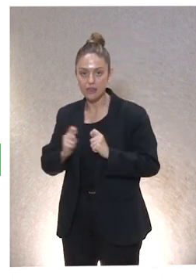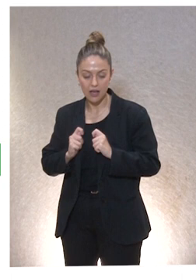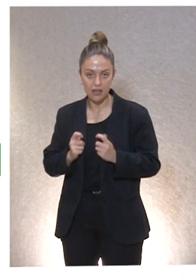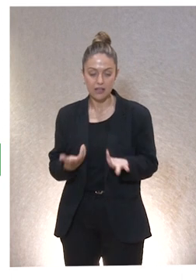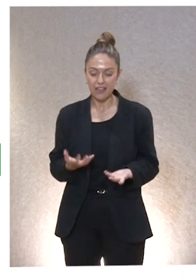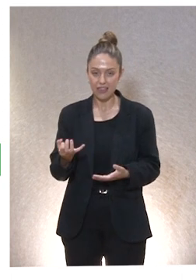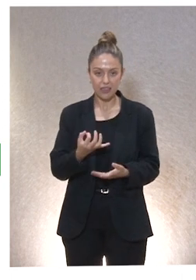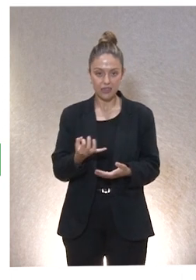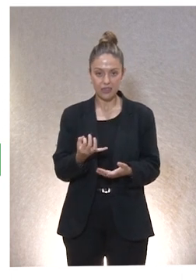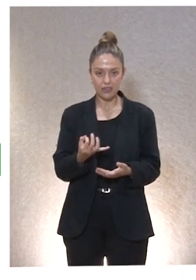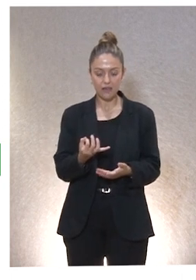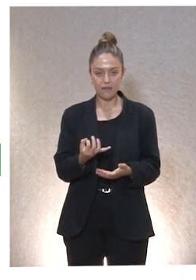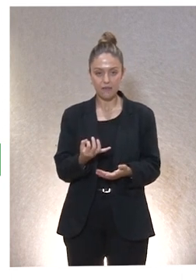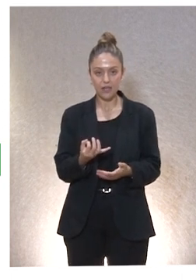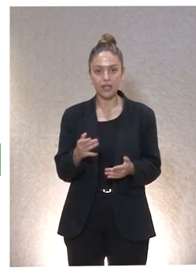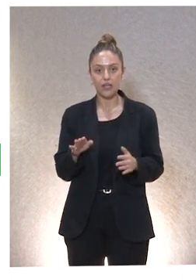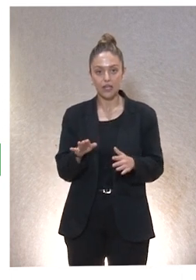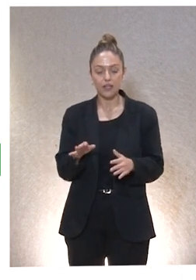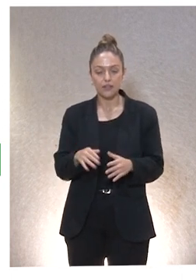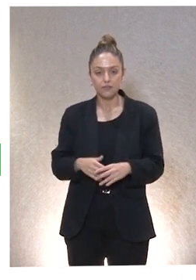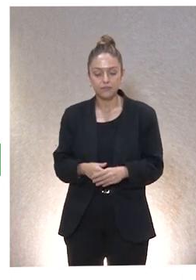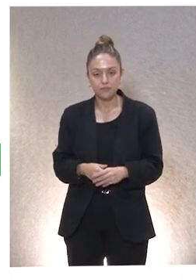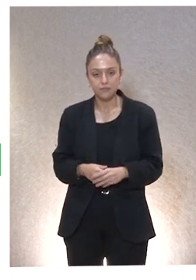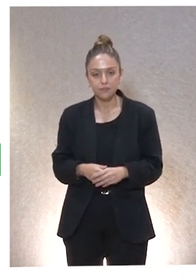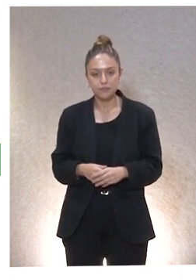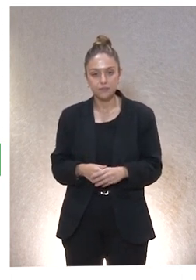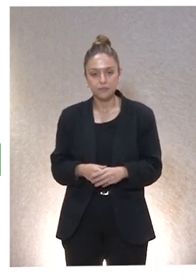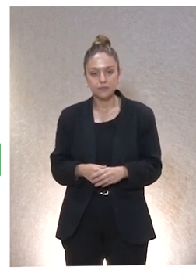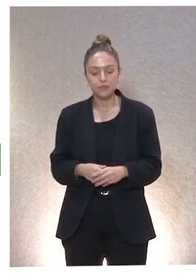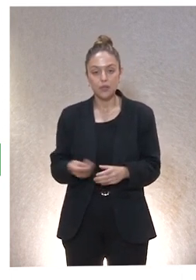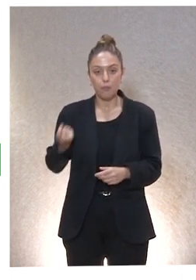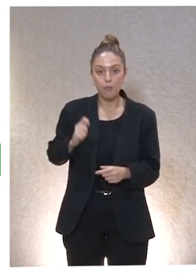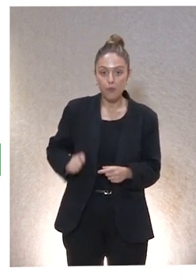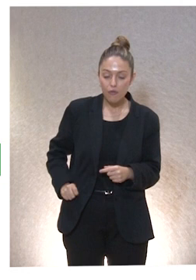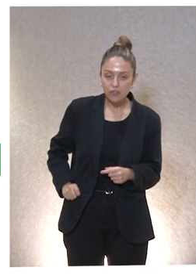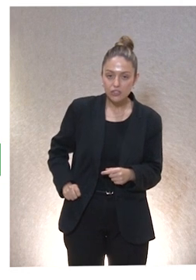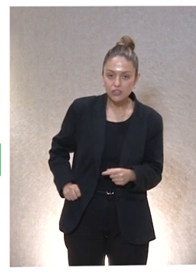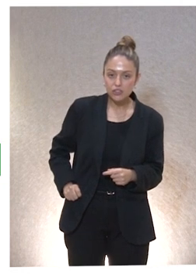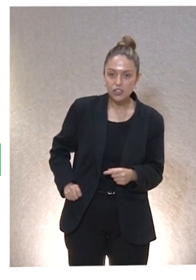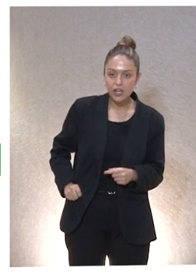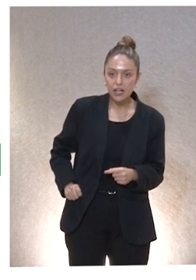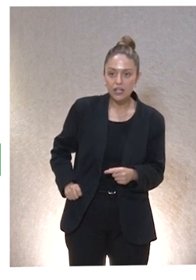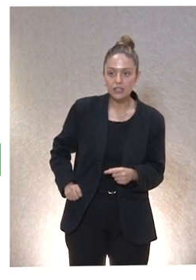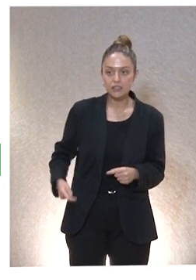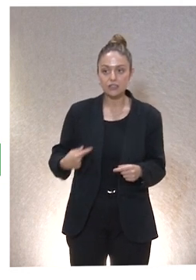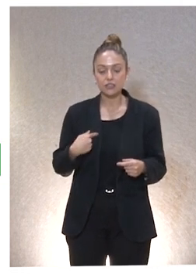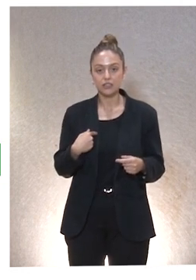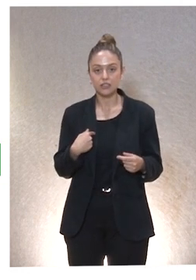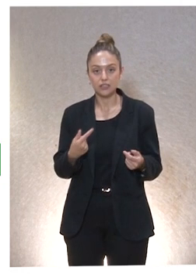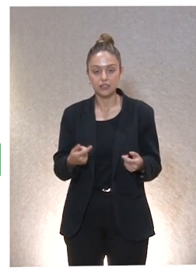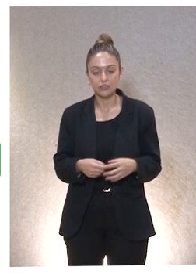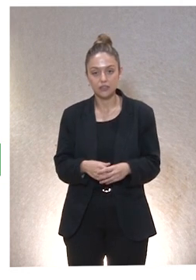gratuidad. En los últimos, articulándolos, en los profesionales, articulándolos con lo que tiene de dimensión contractual.